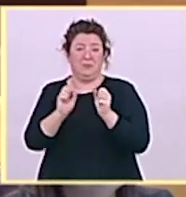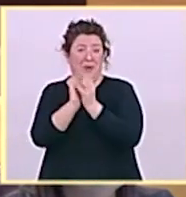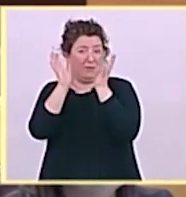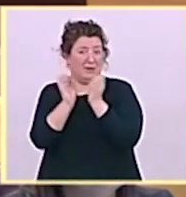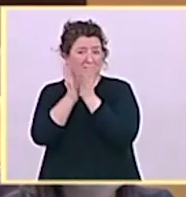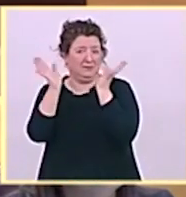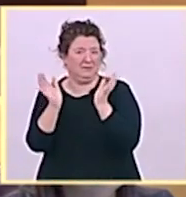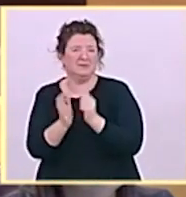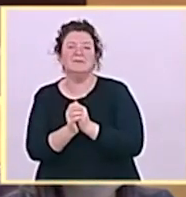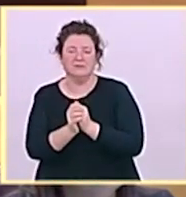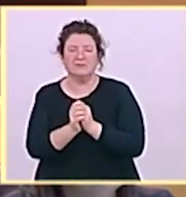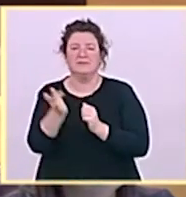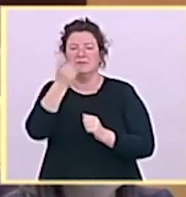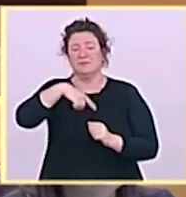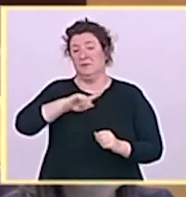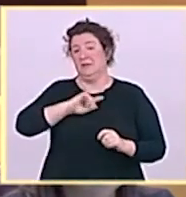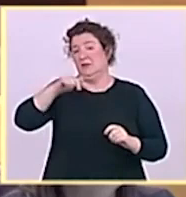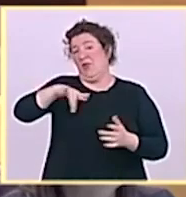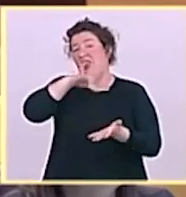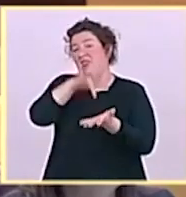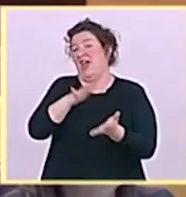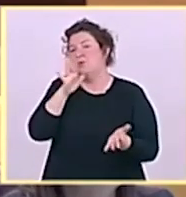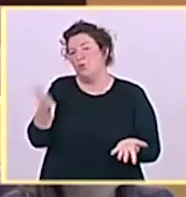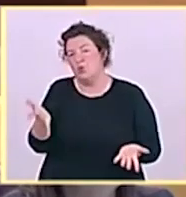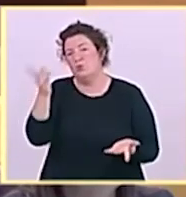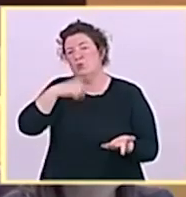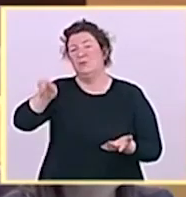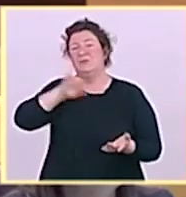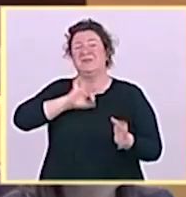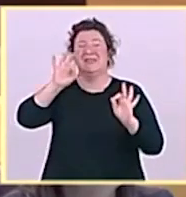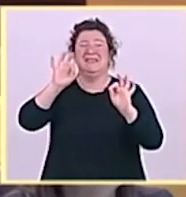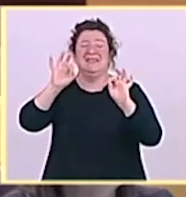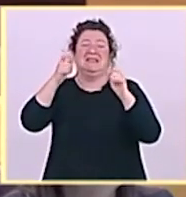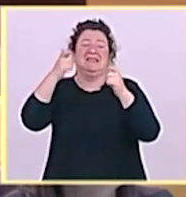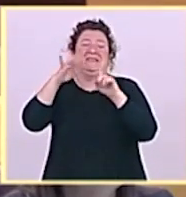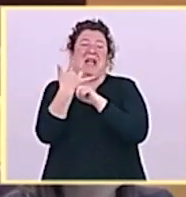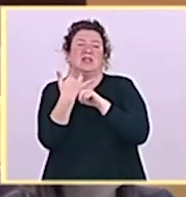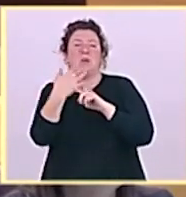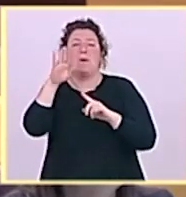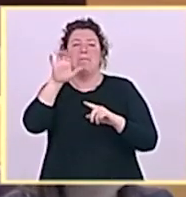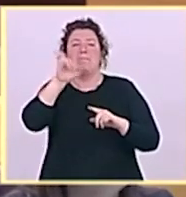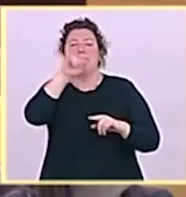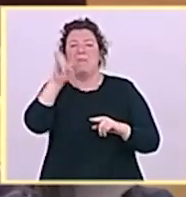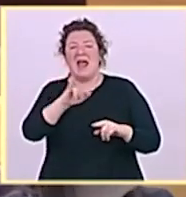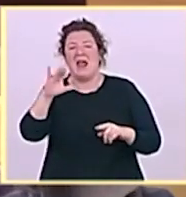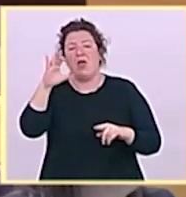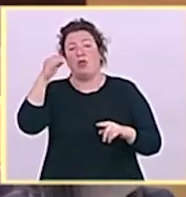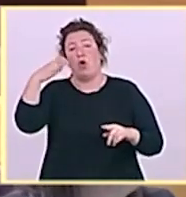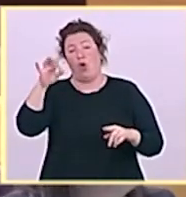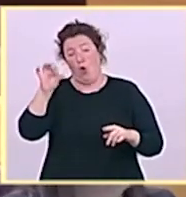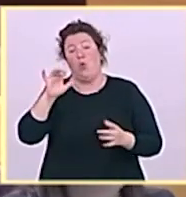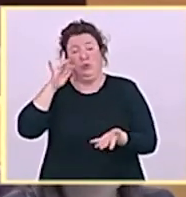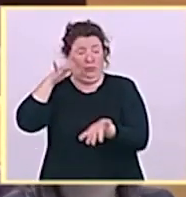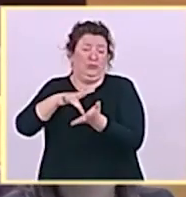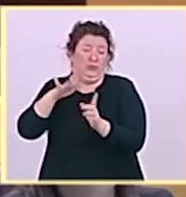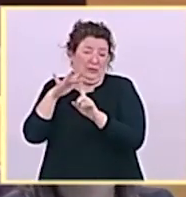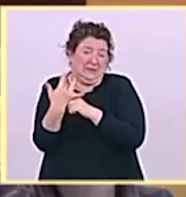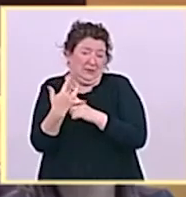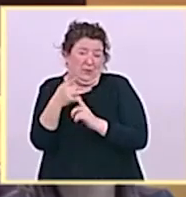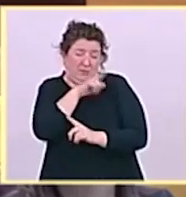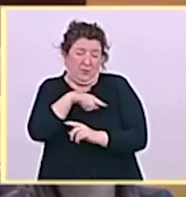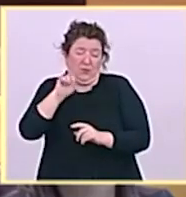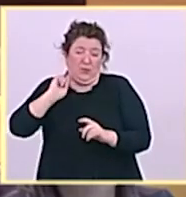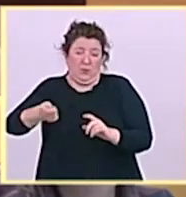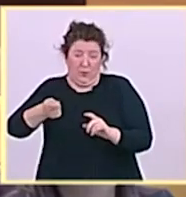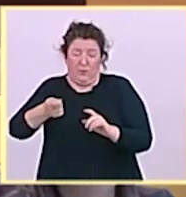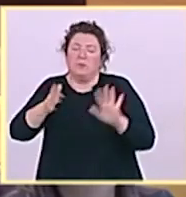de los Cobos, pero por favor, le pido que se centre en La Palma. ¿Qué motivo tiene su ministerio para no cumplir con los pagos con las administraciones de